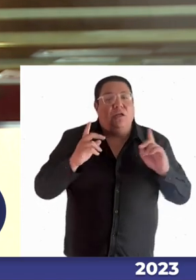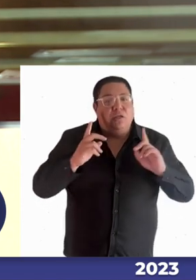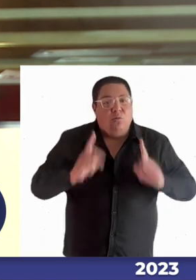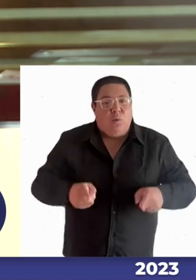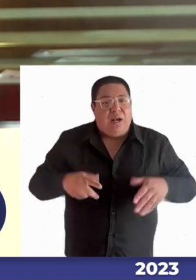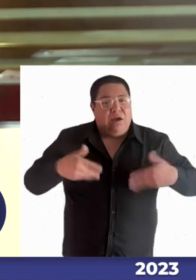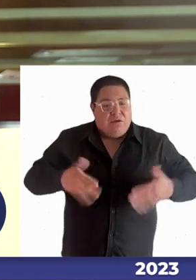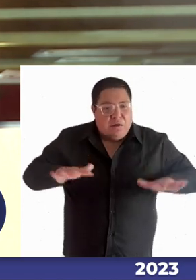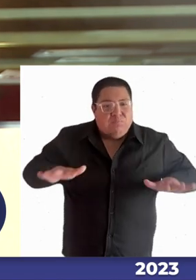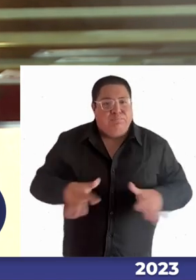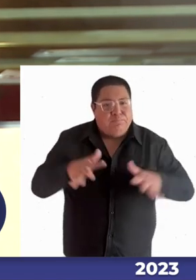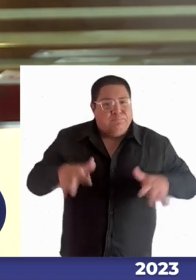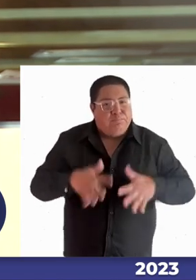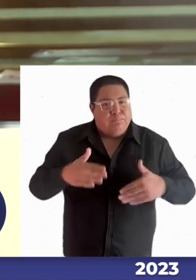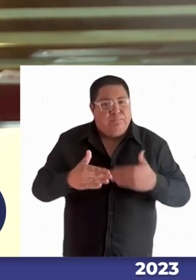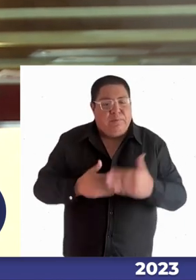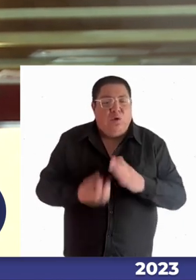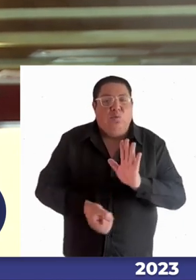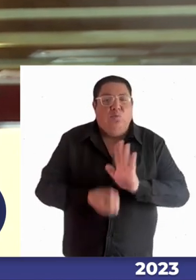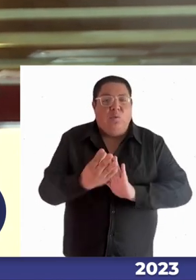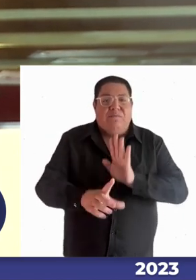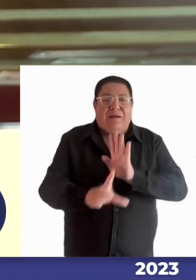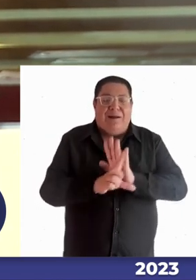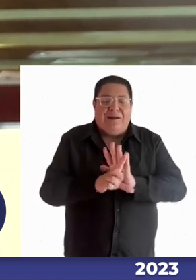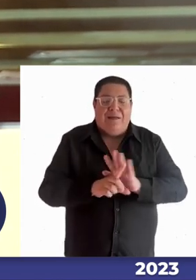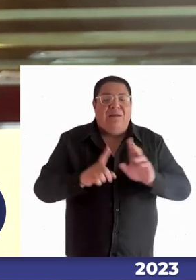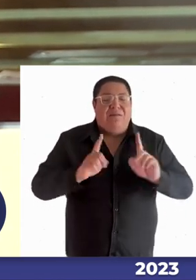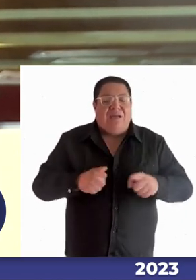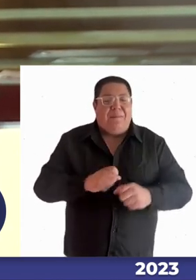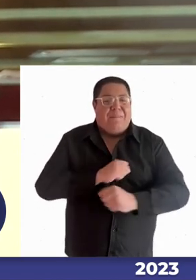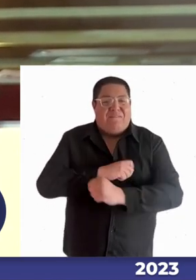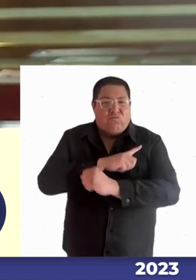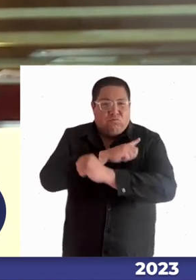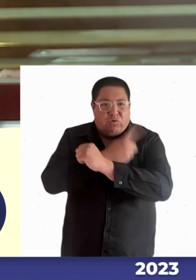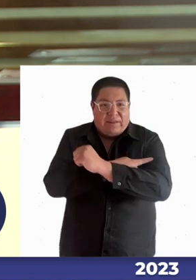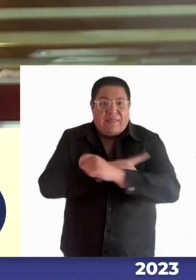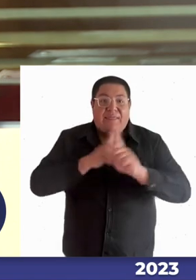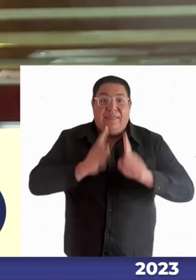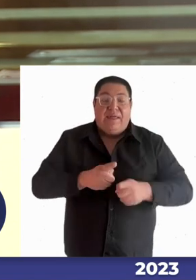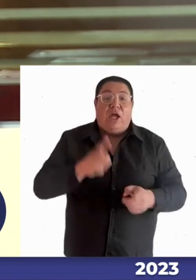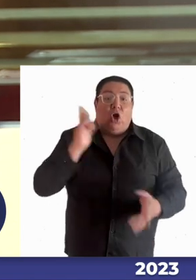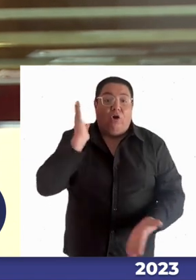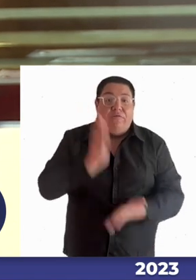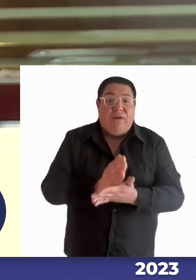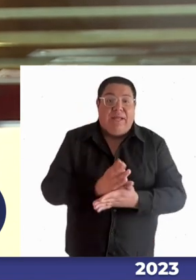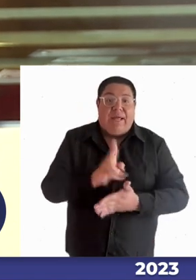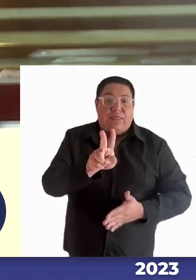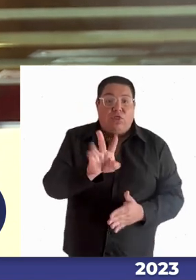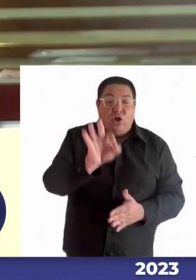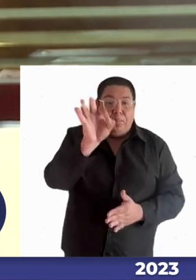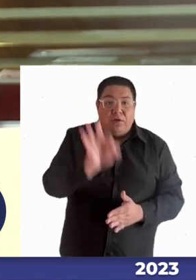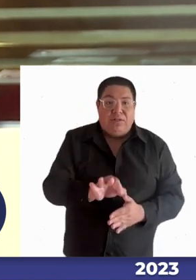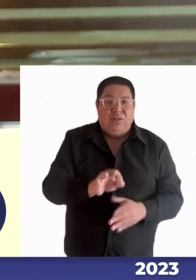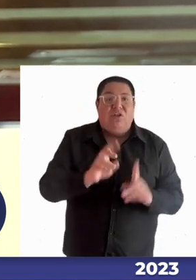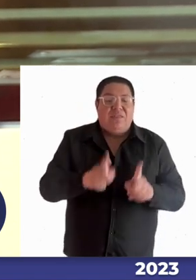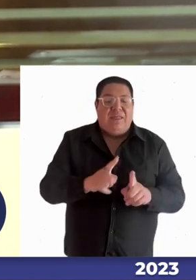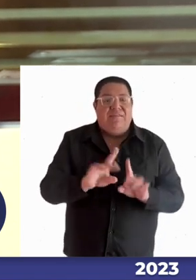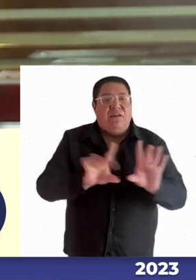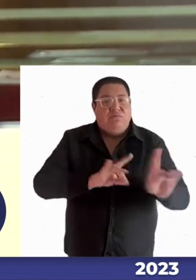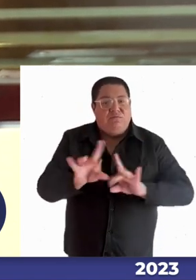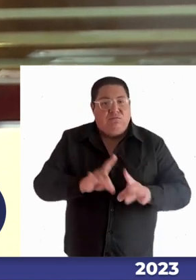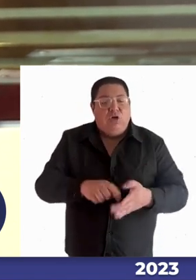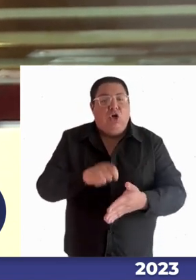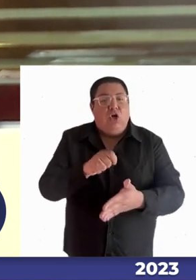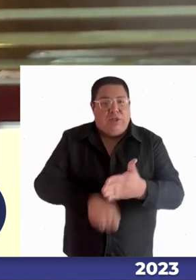esta nueva ley reforzada que obliga a un 2% de personas con discapacidad a ser contratadas pero además